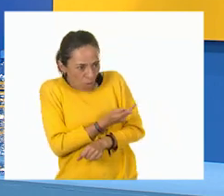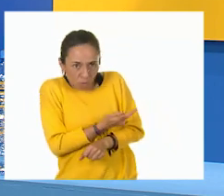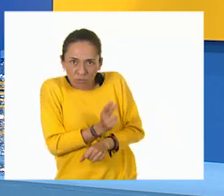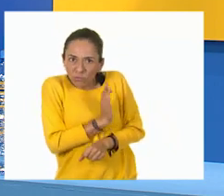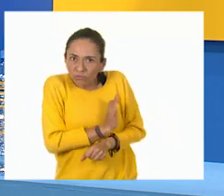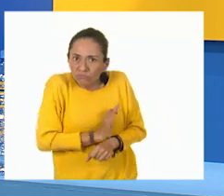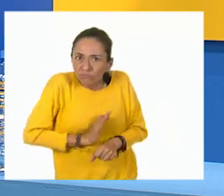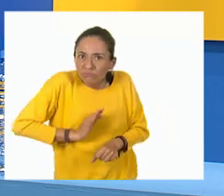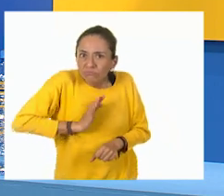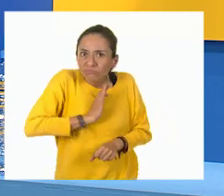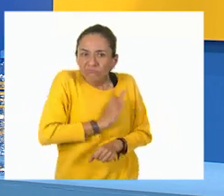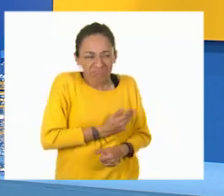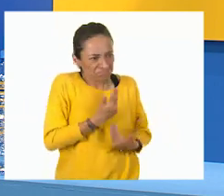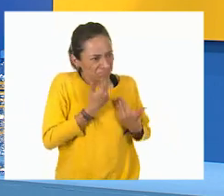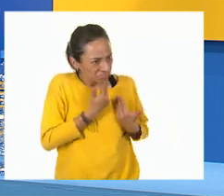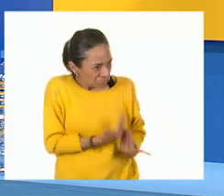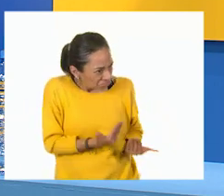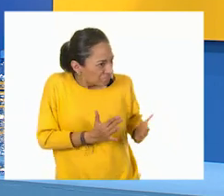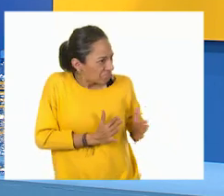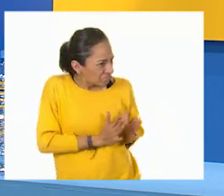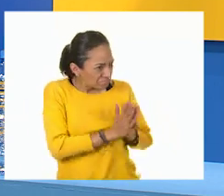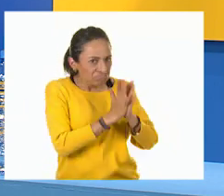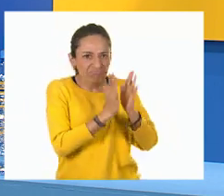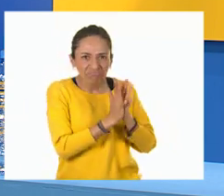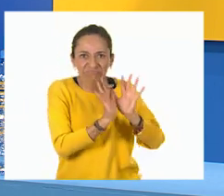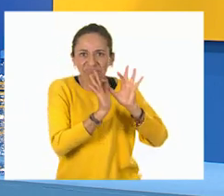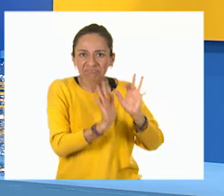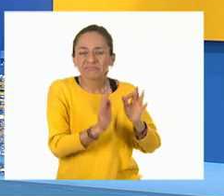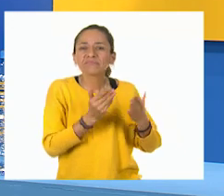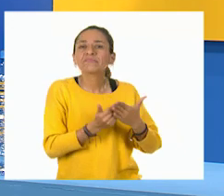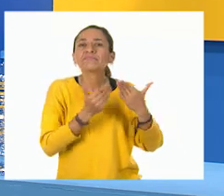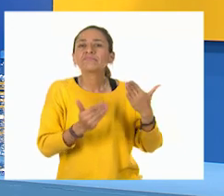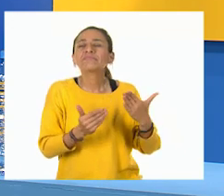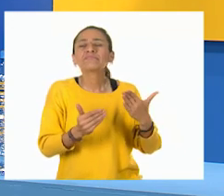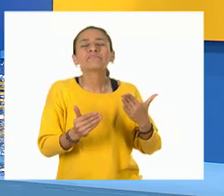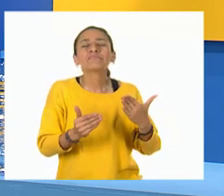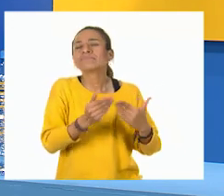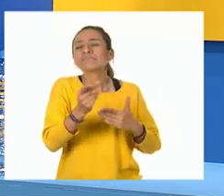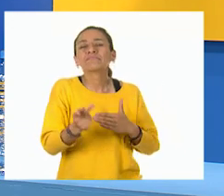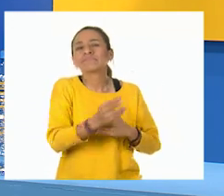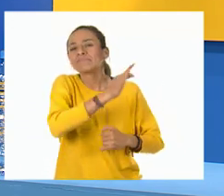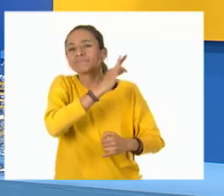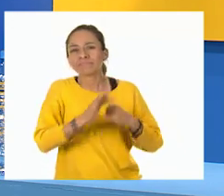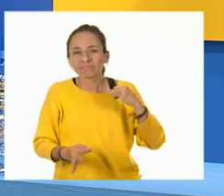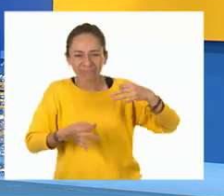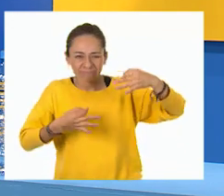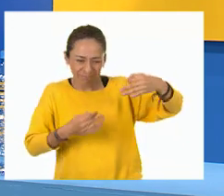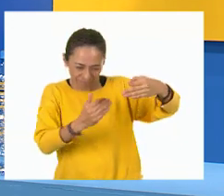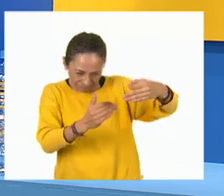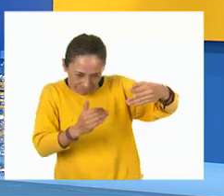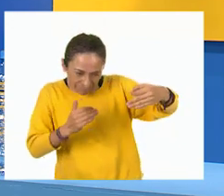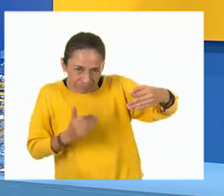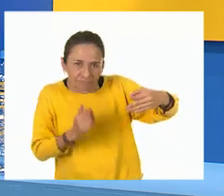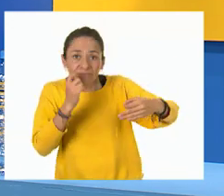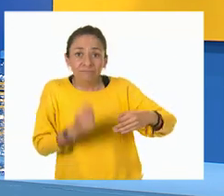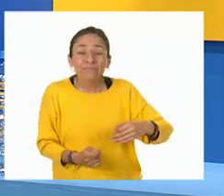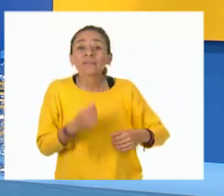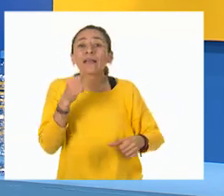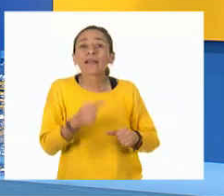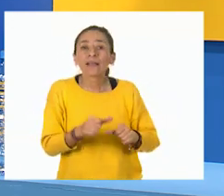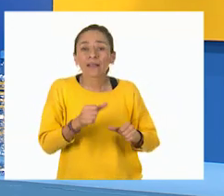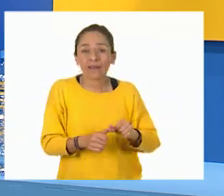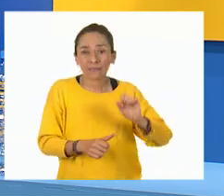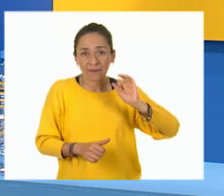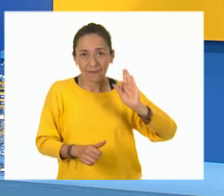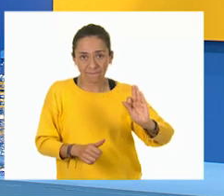por su participación. Ahora, vamos a contestar la última pregunta de la página, que corresponde a la letra F.